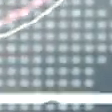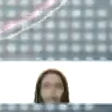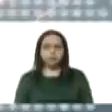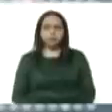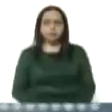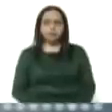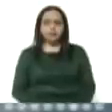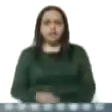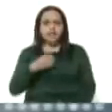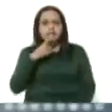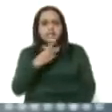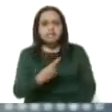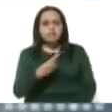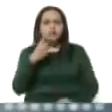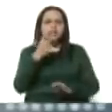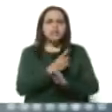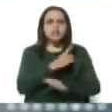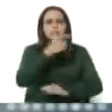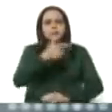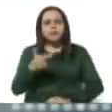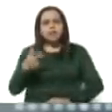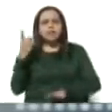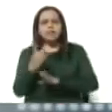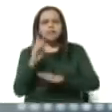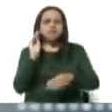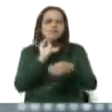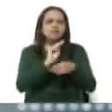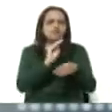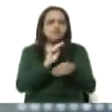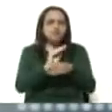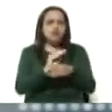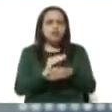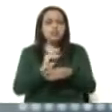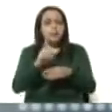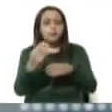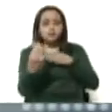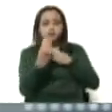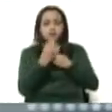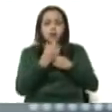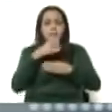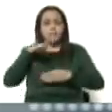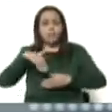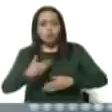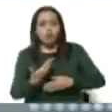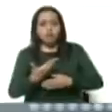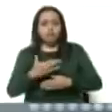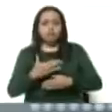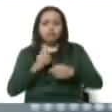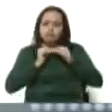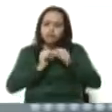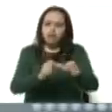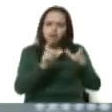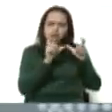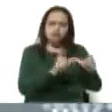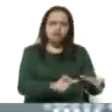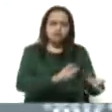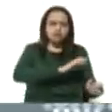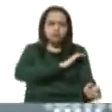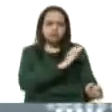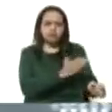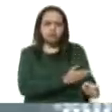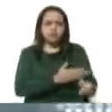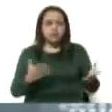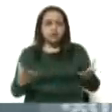de cuidarnos todas y todos de que podamos cumplir con esta cuarentena radical que